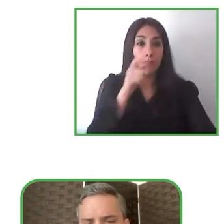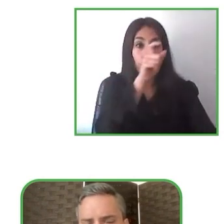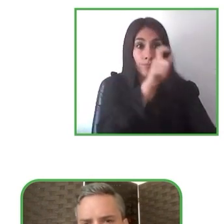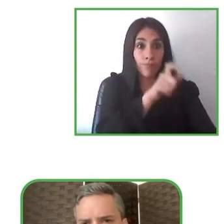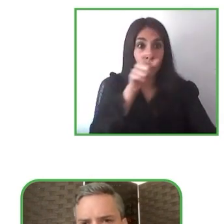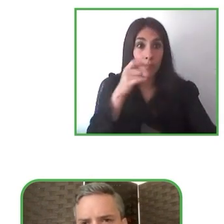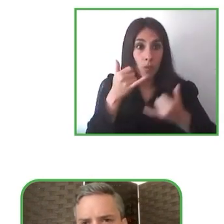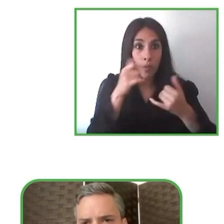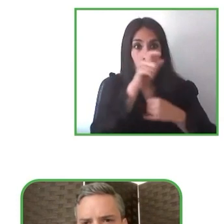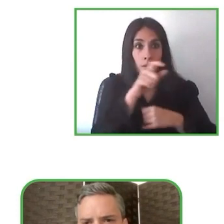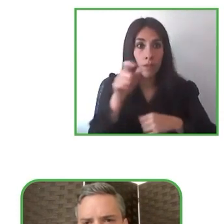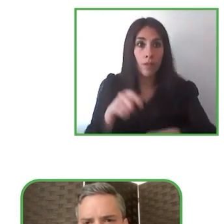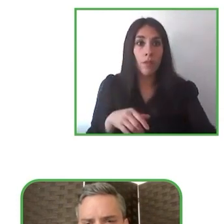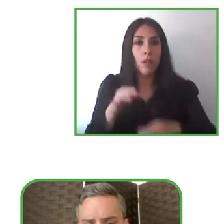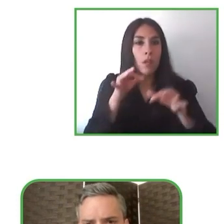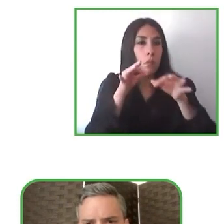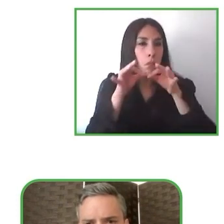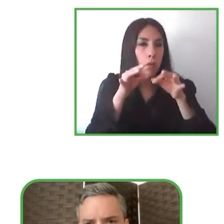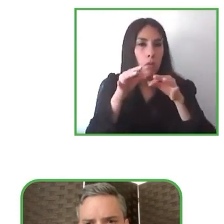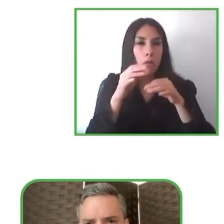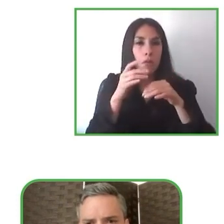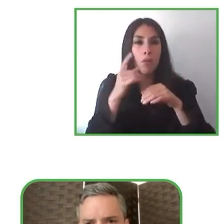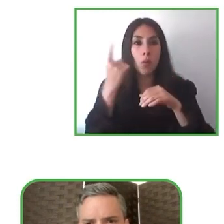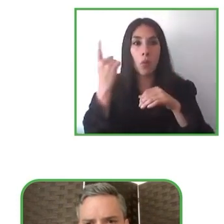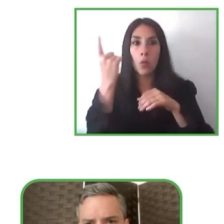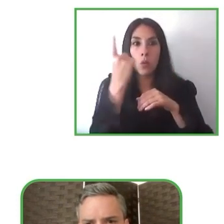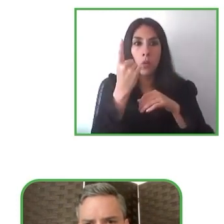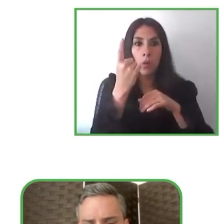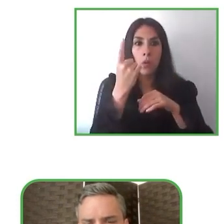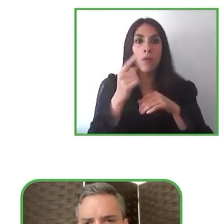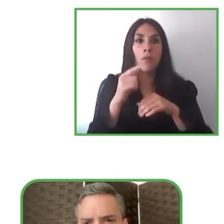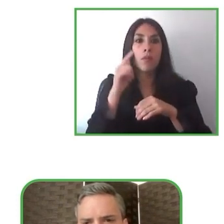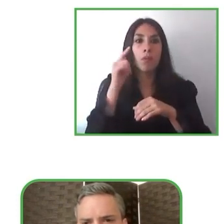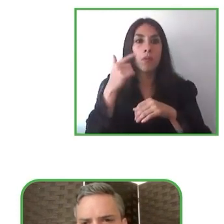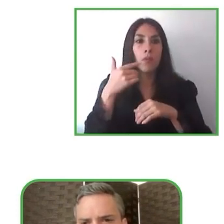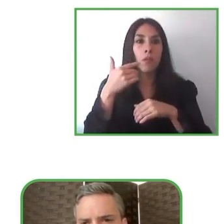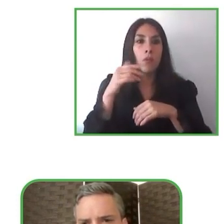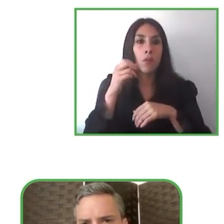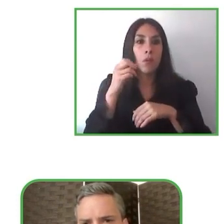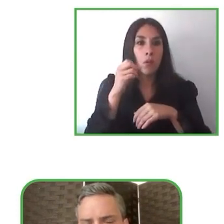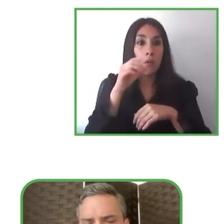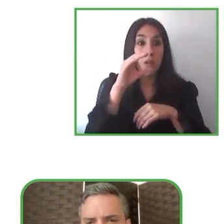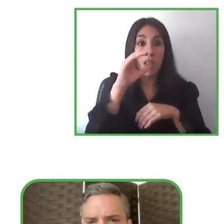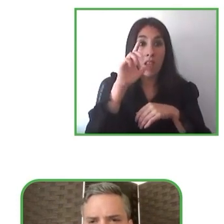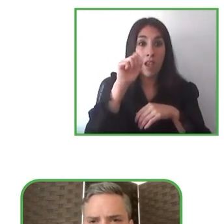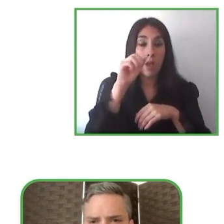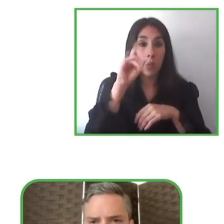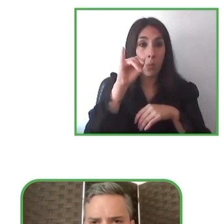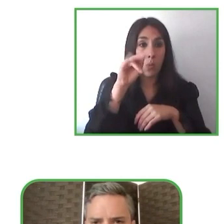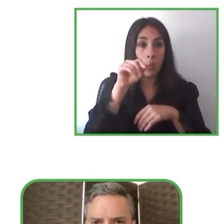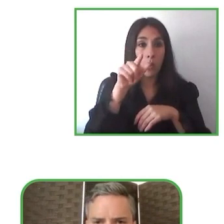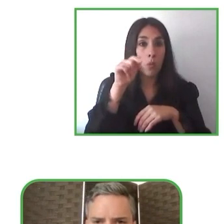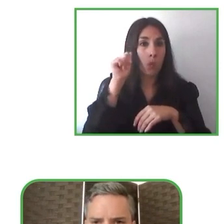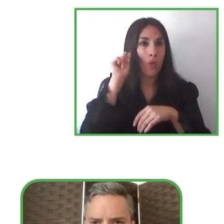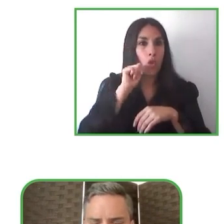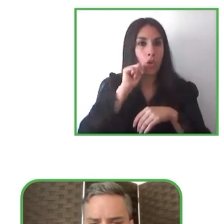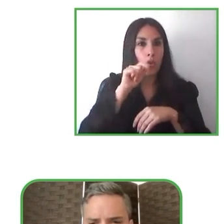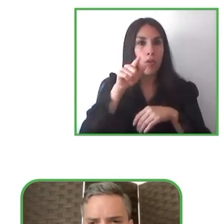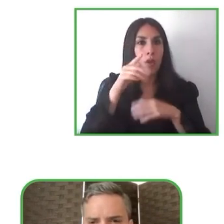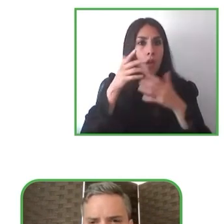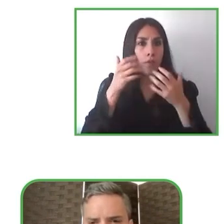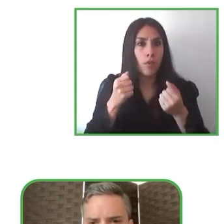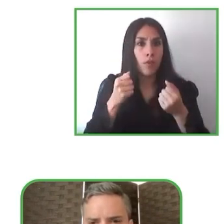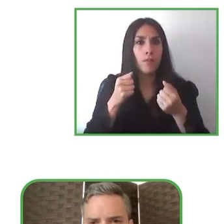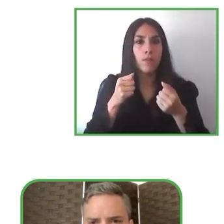empezaría me gustaría empezar por orden con Claudia Claudia existe un plan de expansión por el que la región por la región de